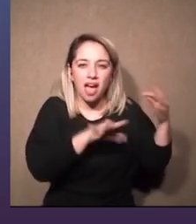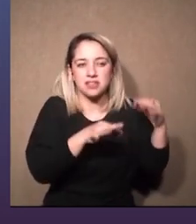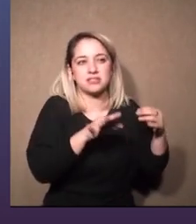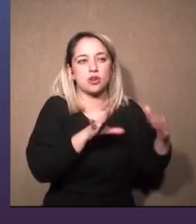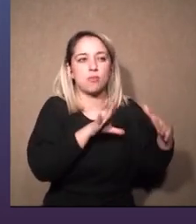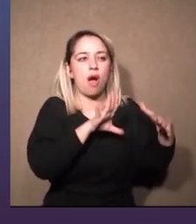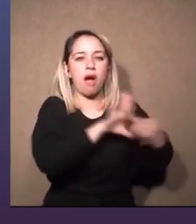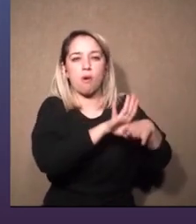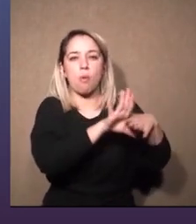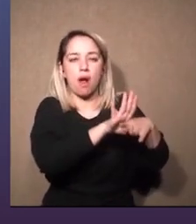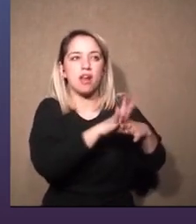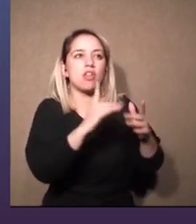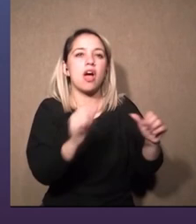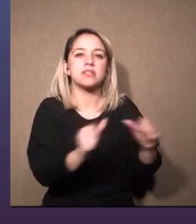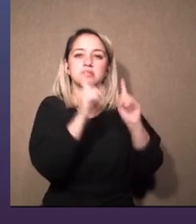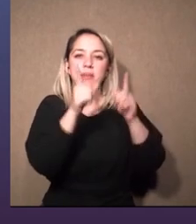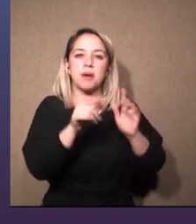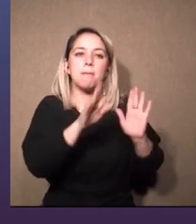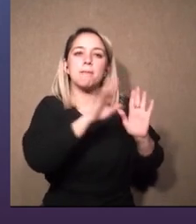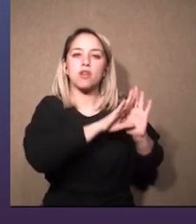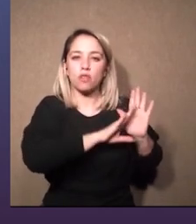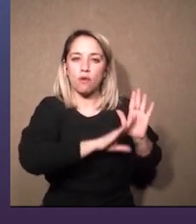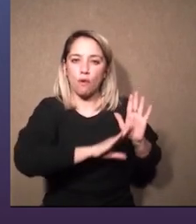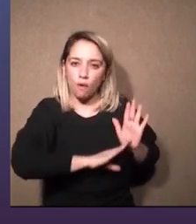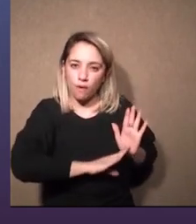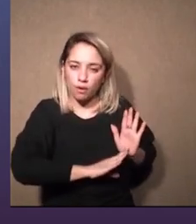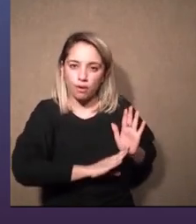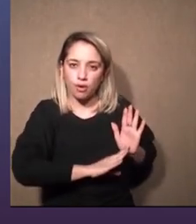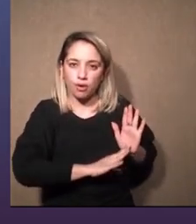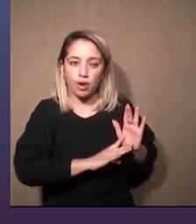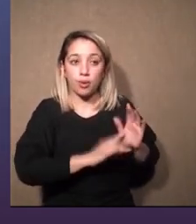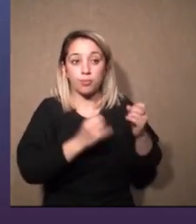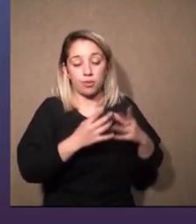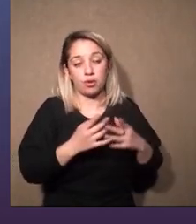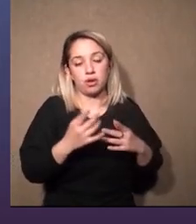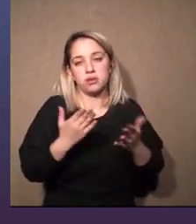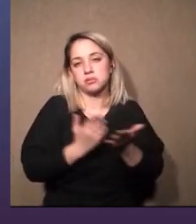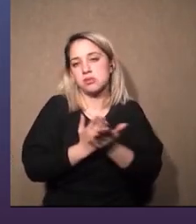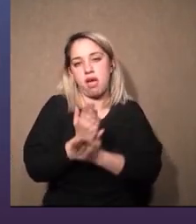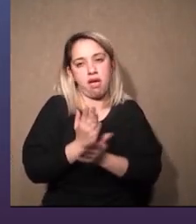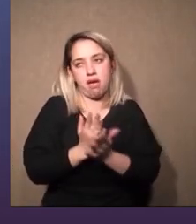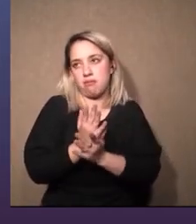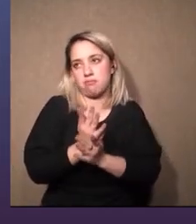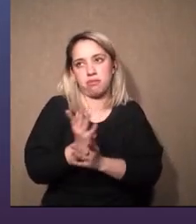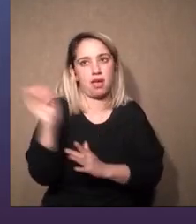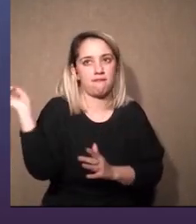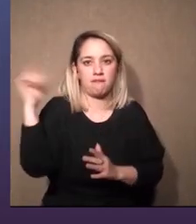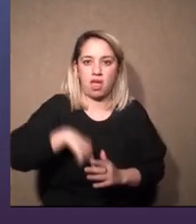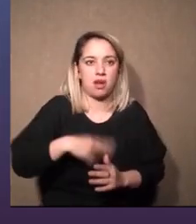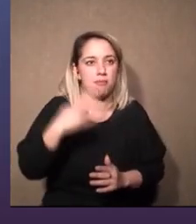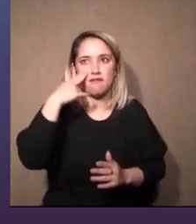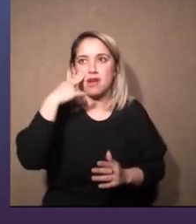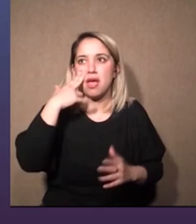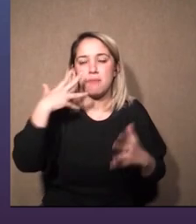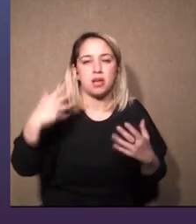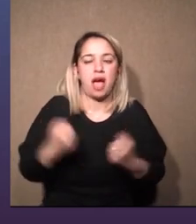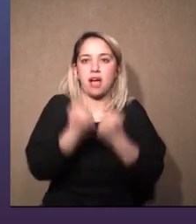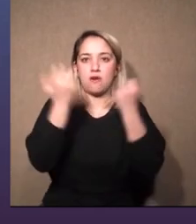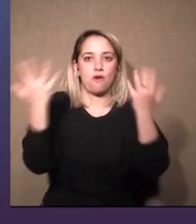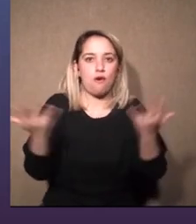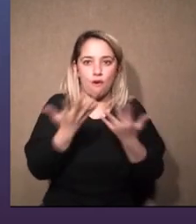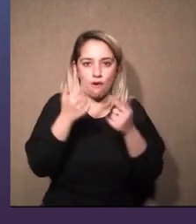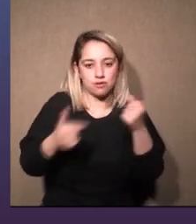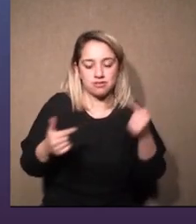armar como protocolos donde si bien los imprevistos son tantos es imposible preverlos todos